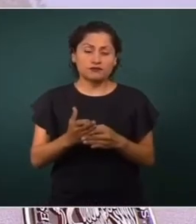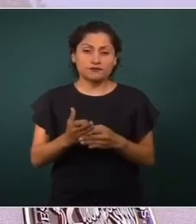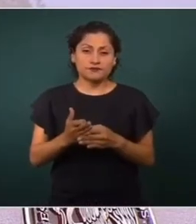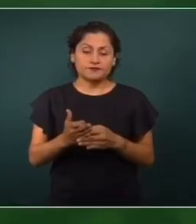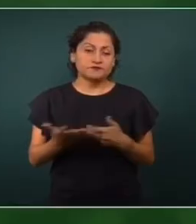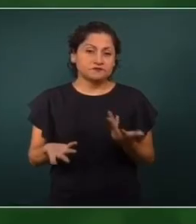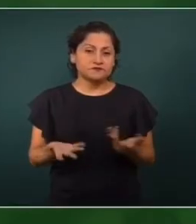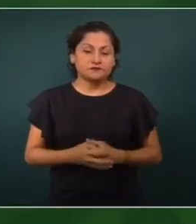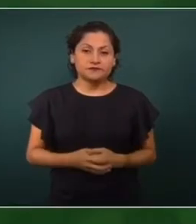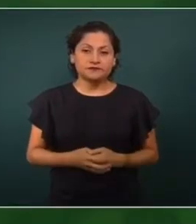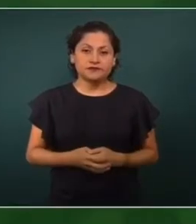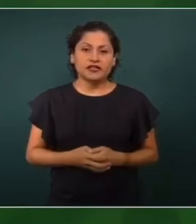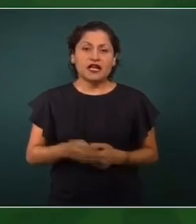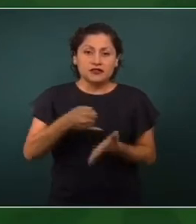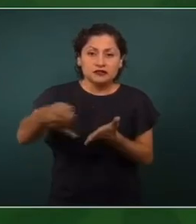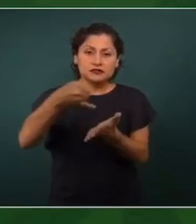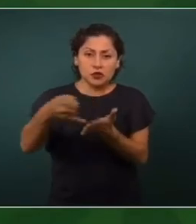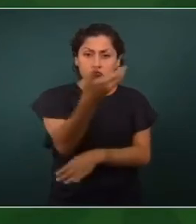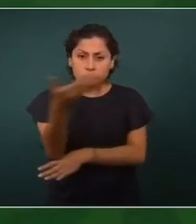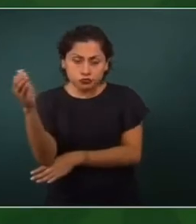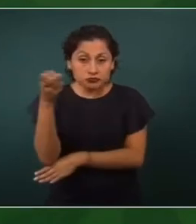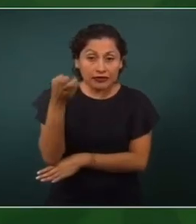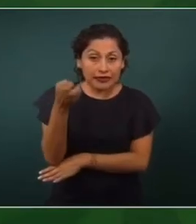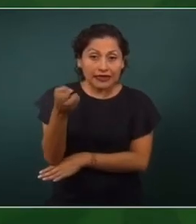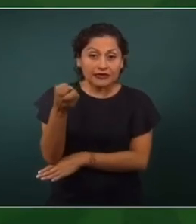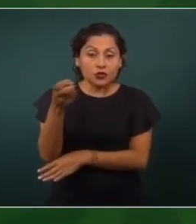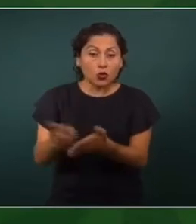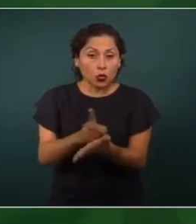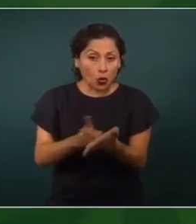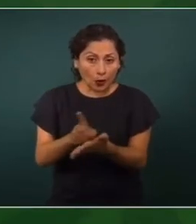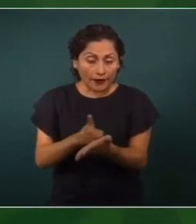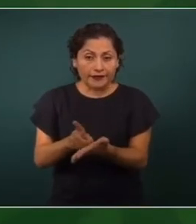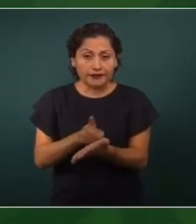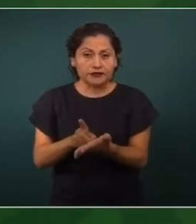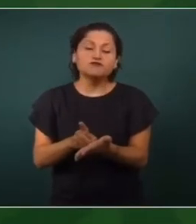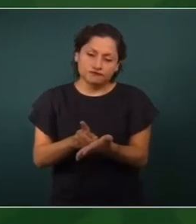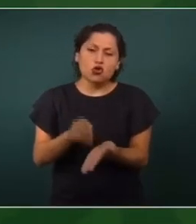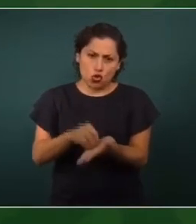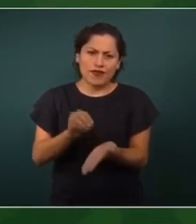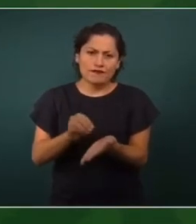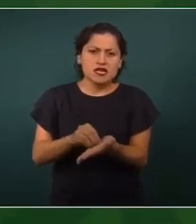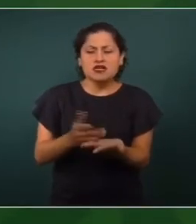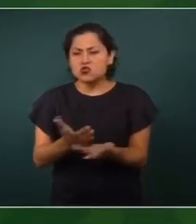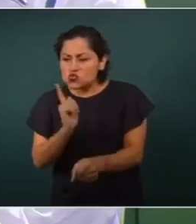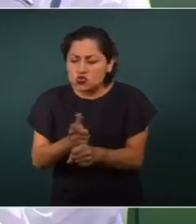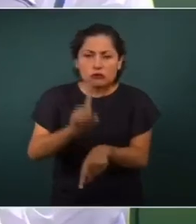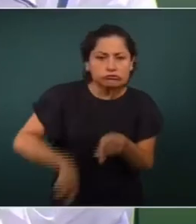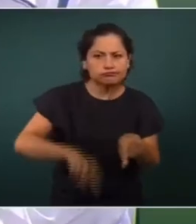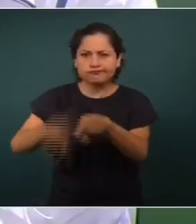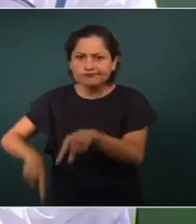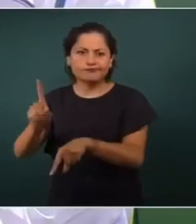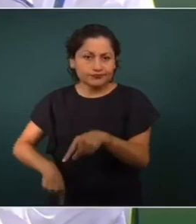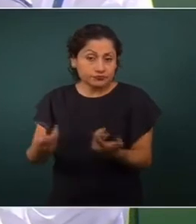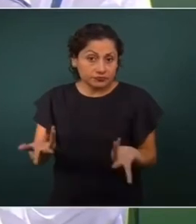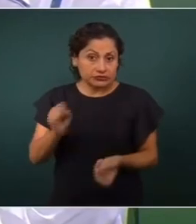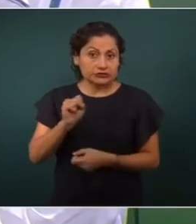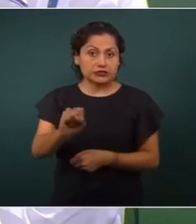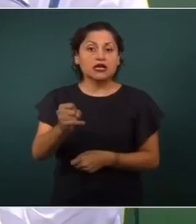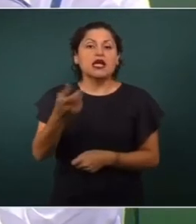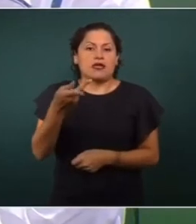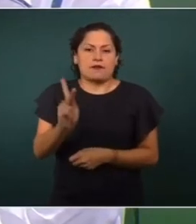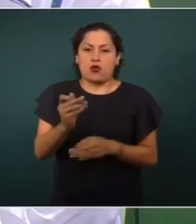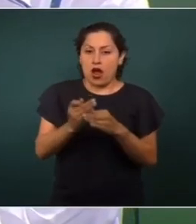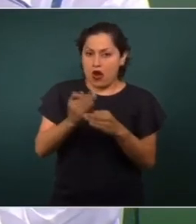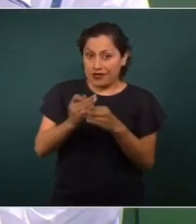plantillos de droga. Ahora no es tanto la